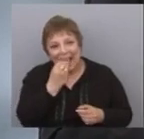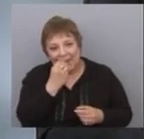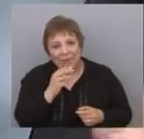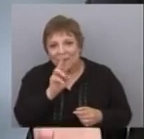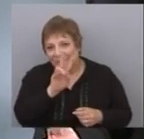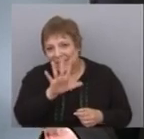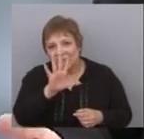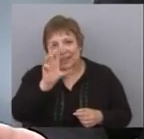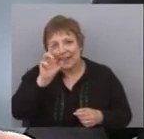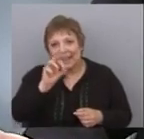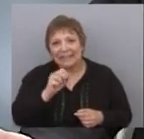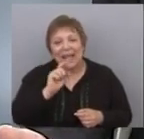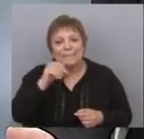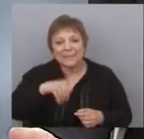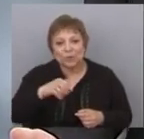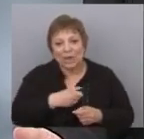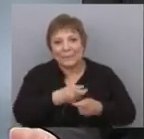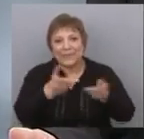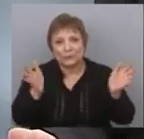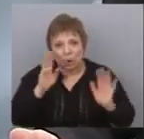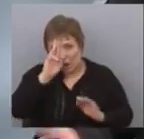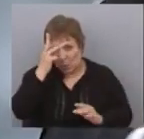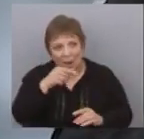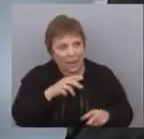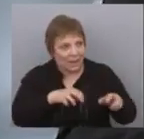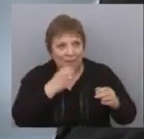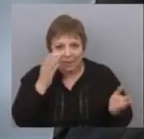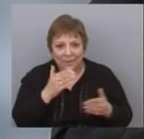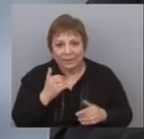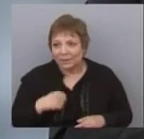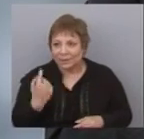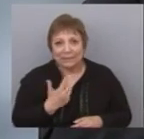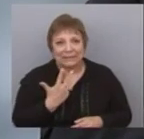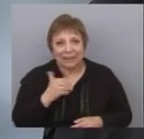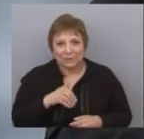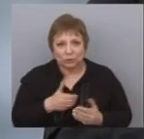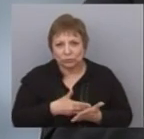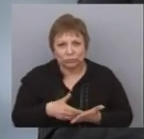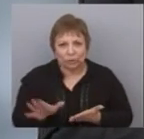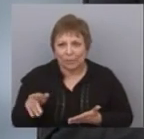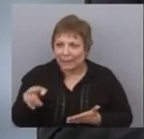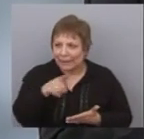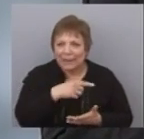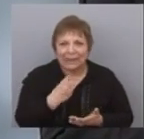entre 25 y 30 millones de personas en el Uruguay. Y somos tres, ¿verdad? Por lo tanto,